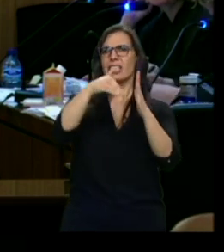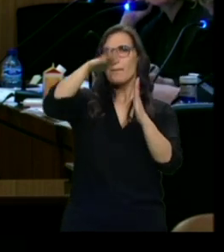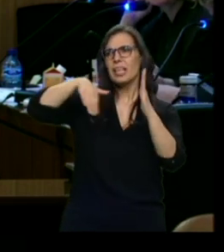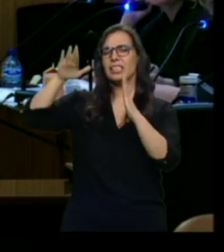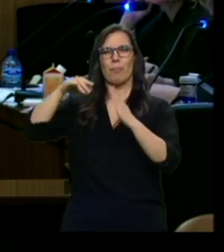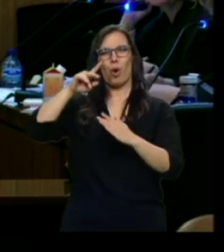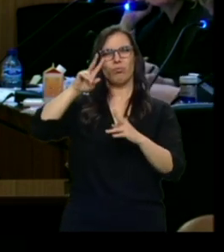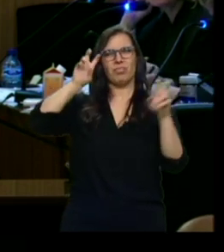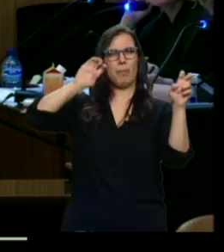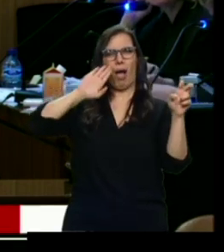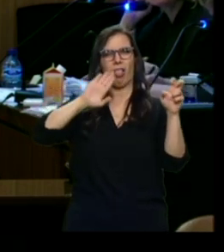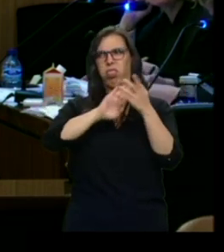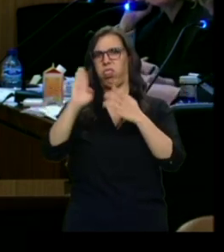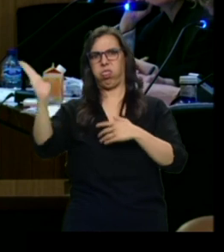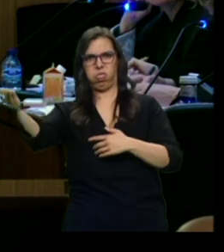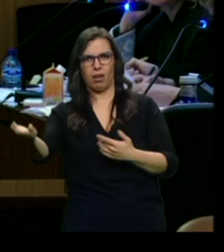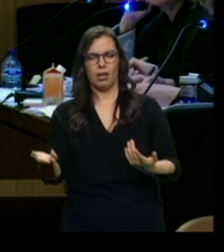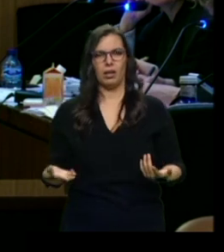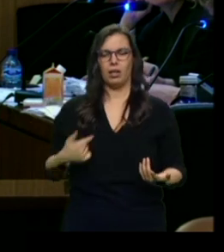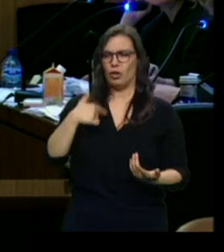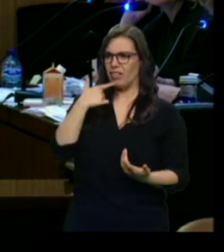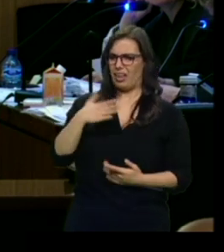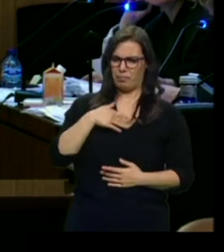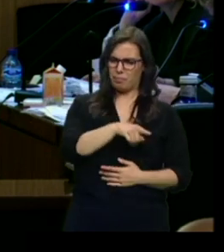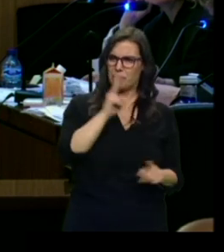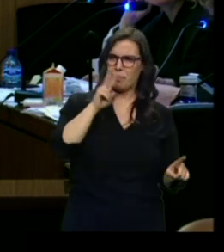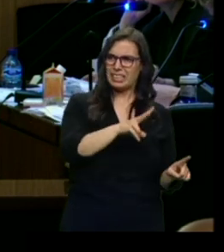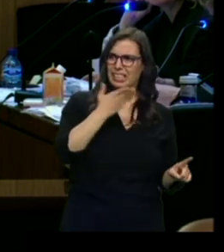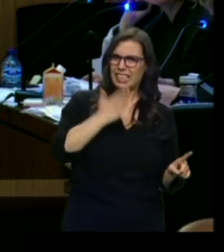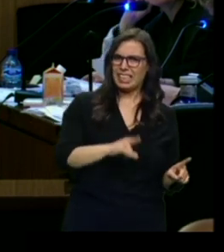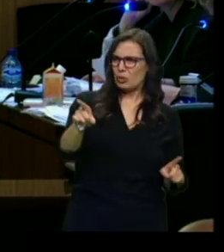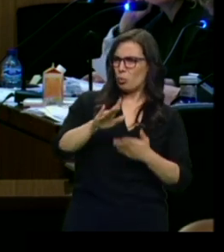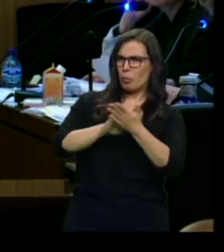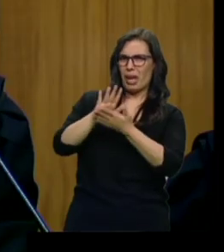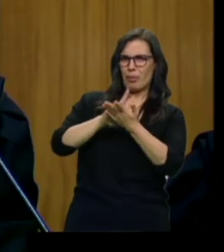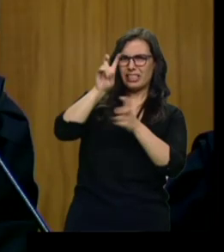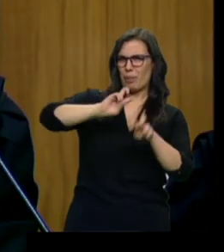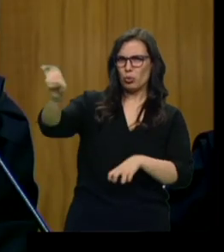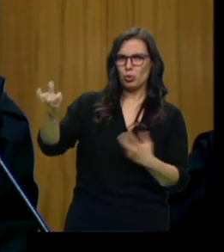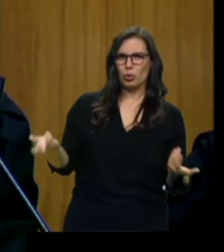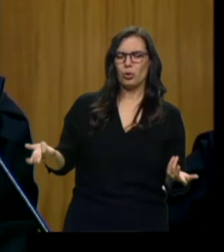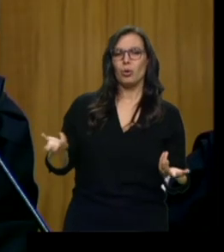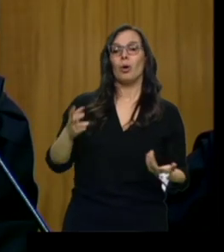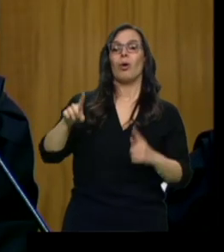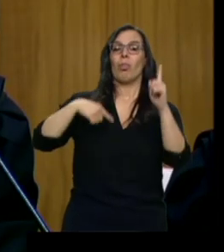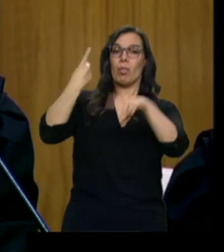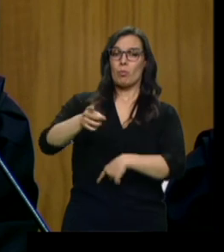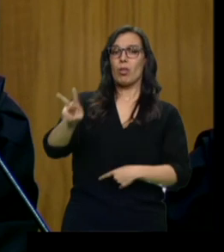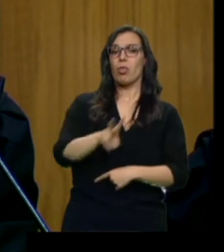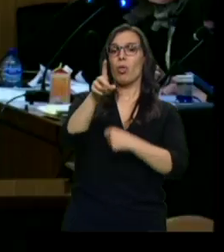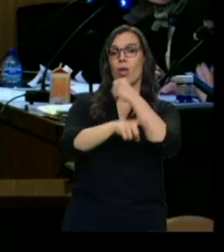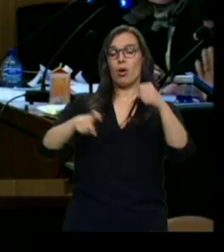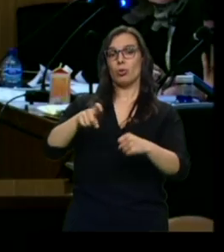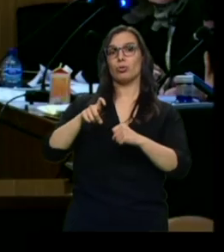de tema. Y yo le dije, pero bueno, está mi sobrina así y me estás cambiando de tema. Y al día 2 de agosto, cuando el equipo del